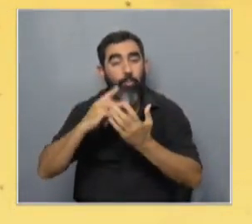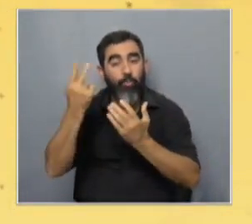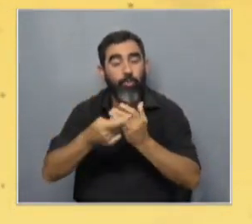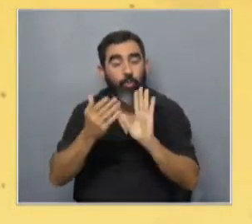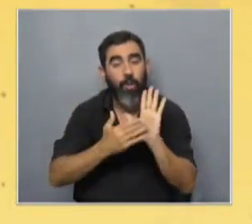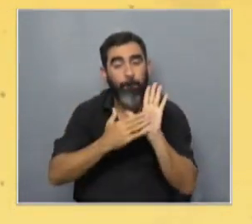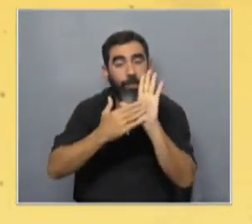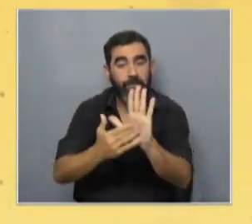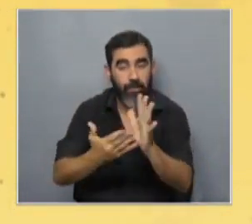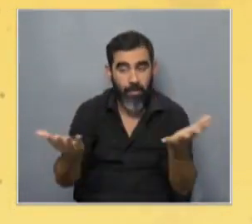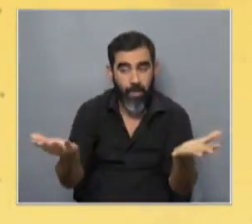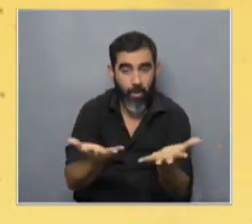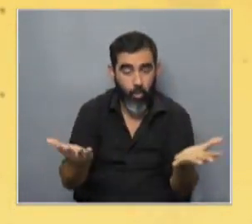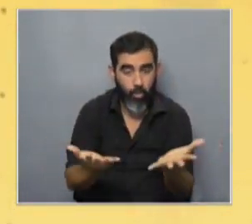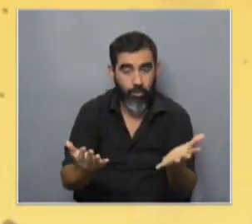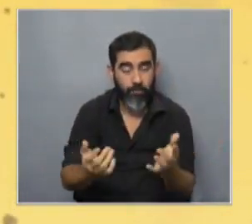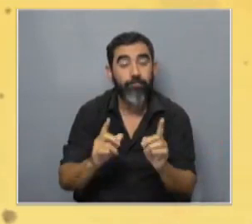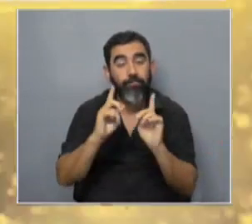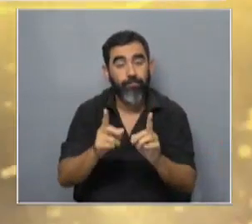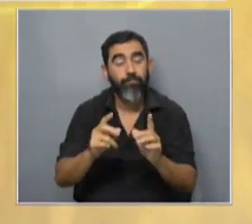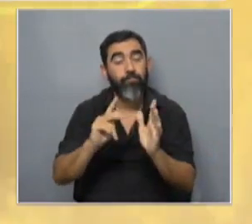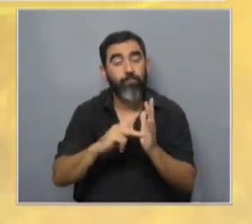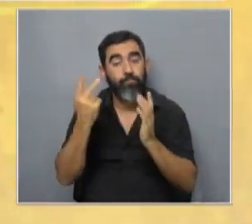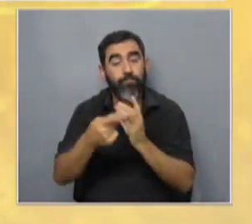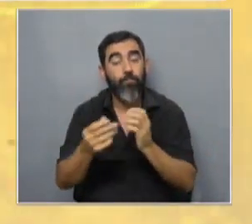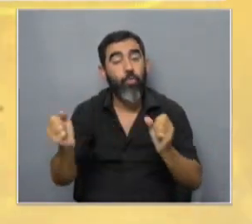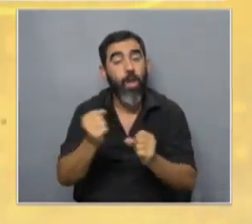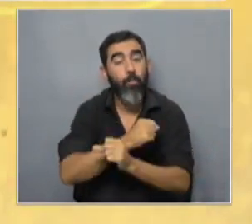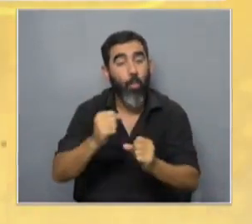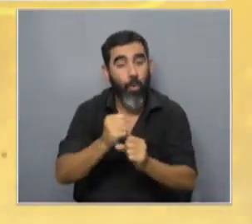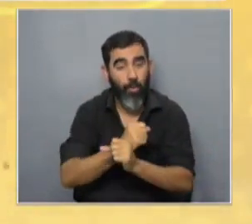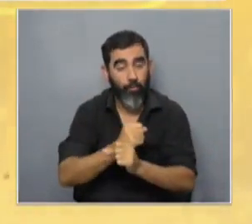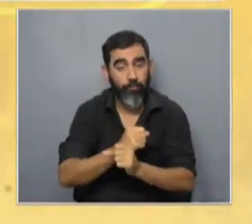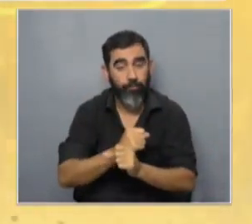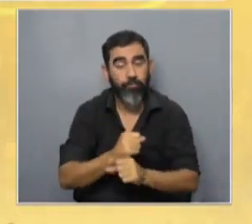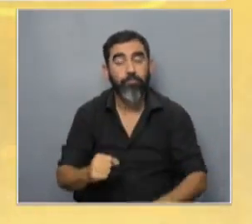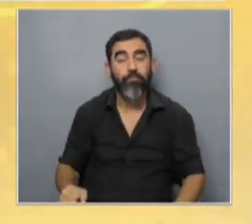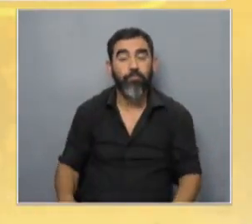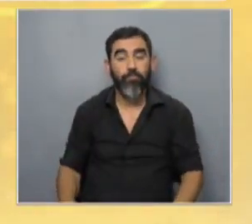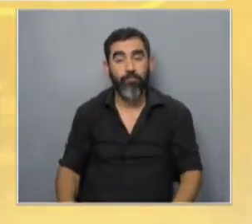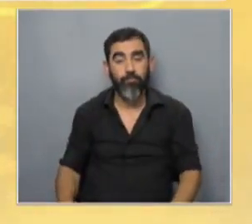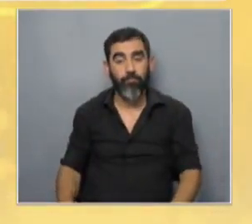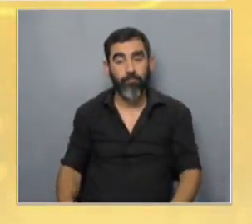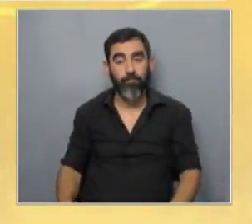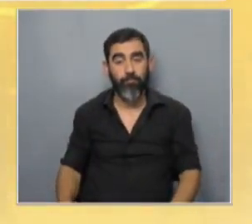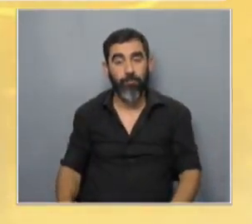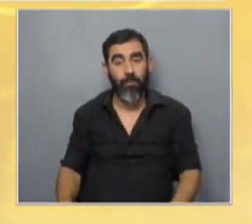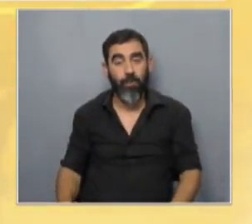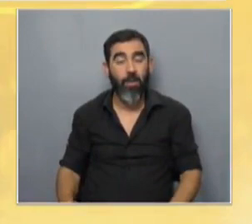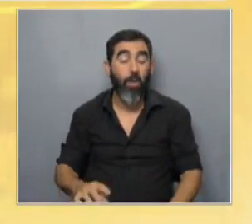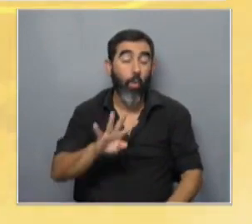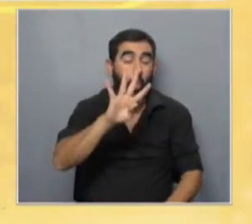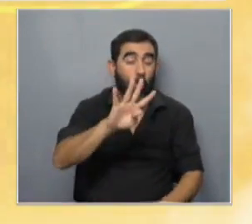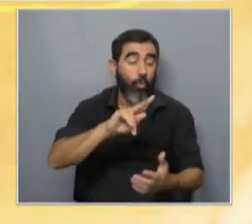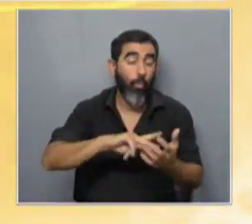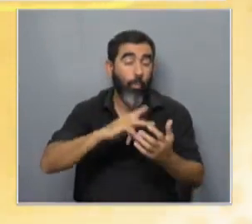presentan hoy en día y la cantidad de proyectos que se aprueban y ahí hay un factor de prácticamente uno en cuatro uno